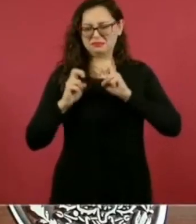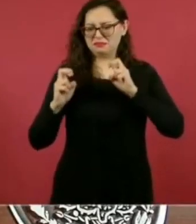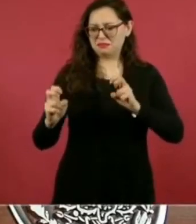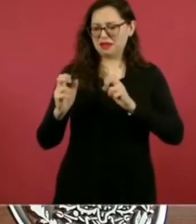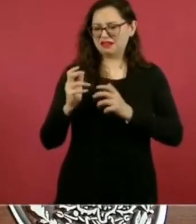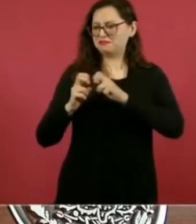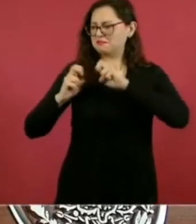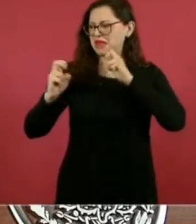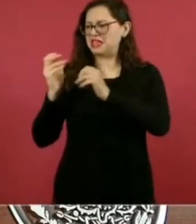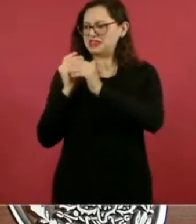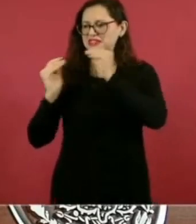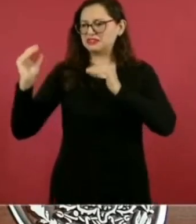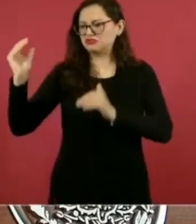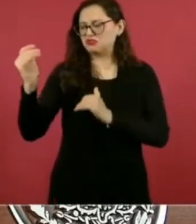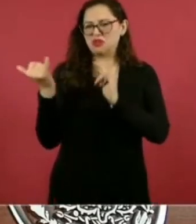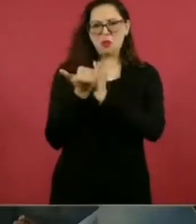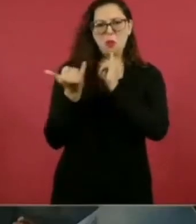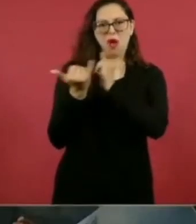en ministros,